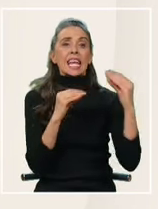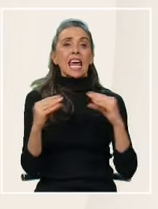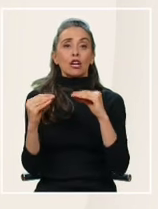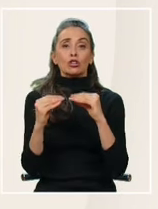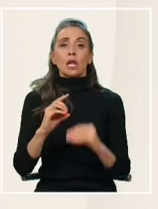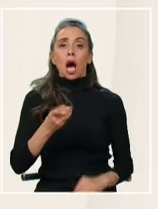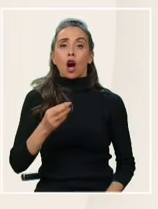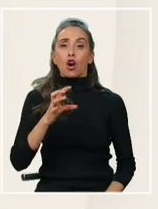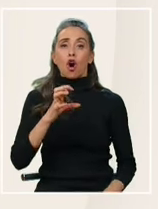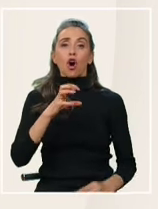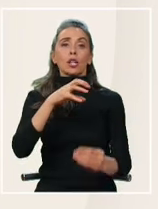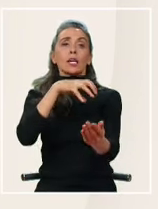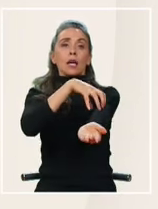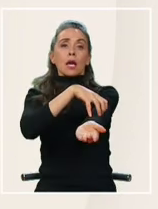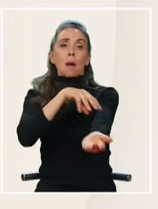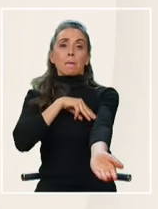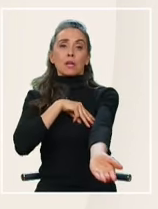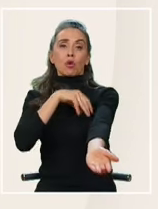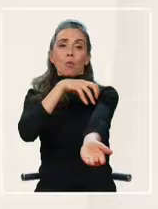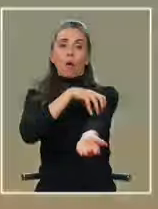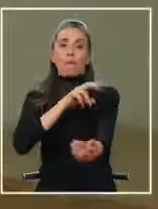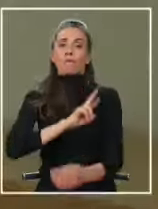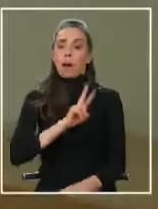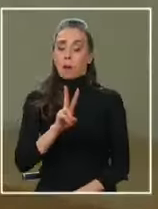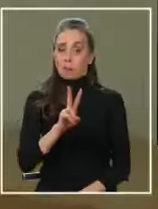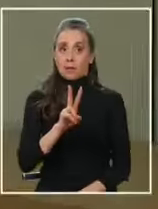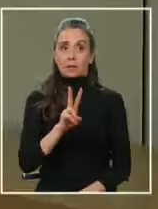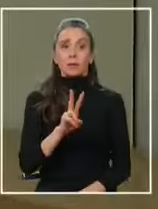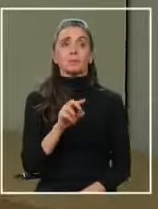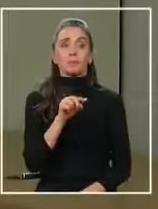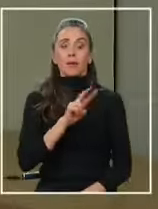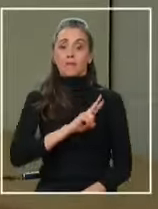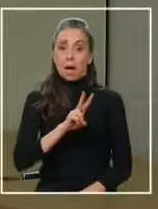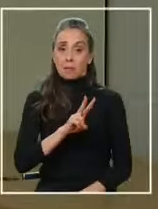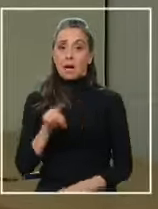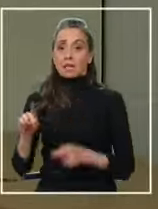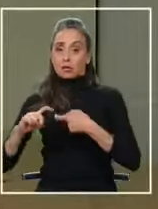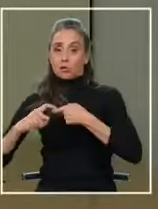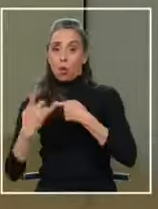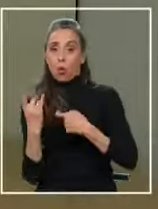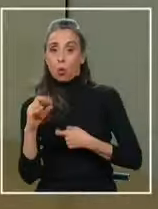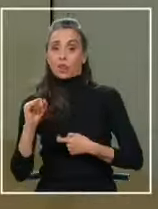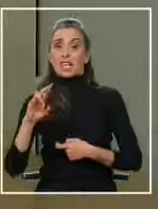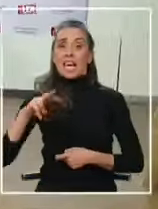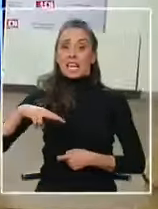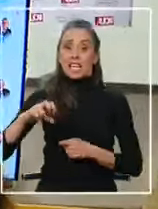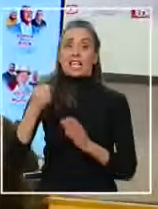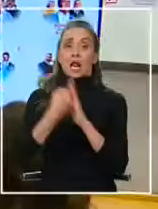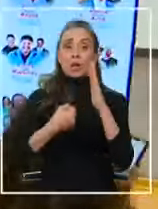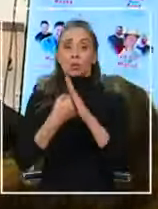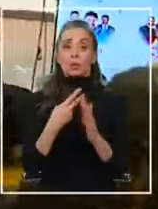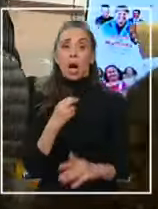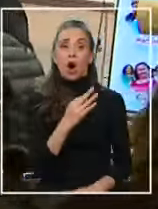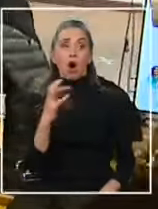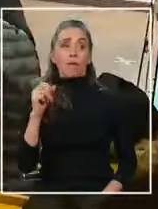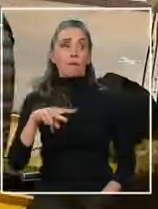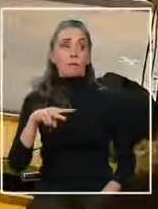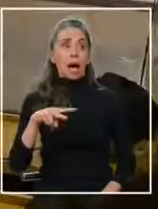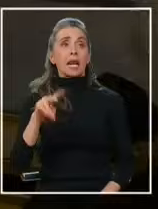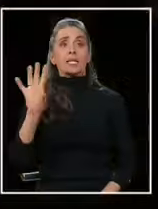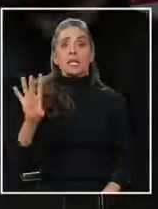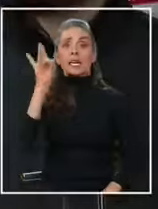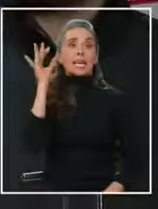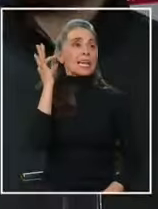como las gobernaciones en Metropolitana y Valparaíso. En esta última, el gremialismo lucha con RN y para que María José Hoffman sea la